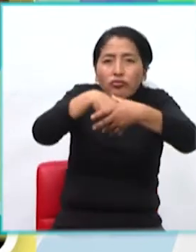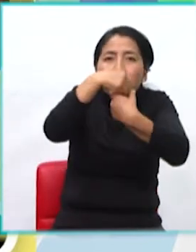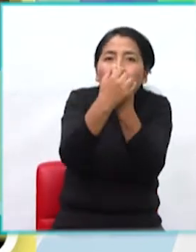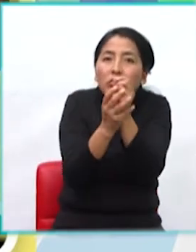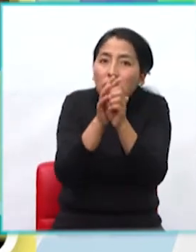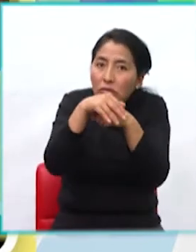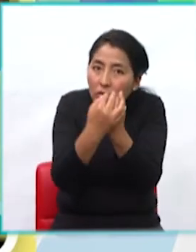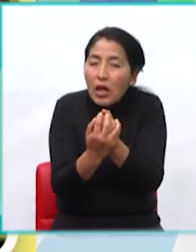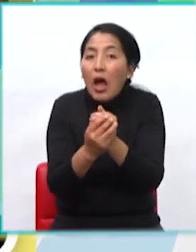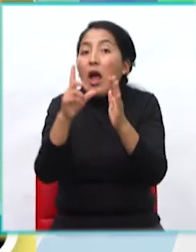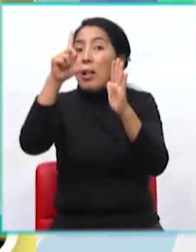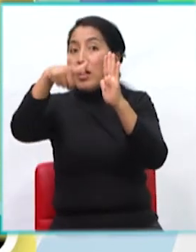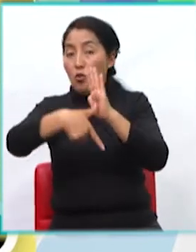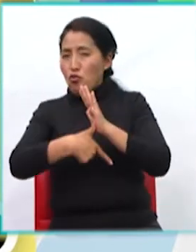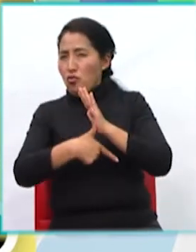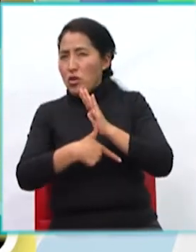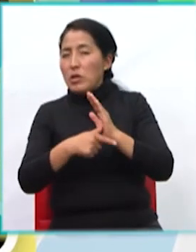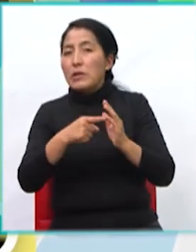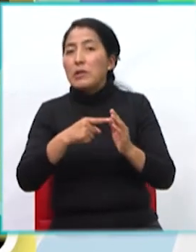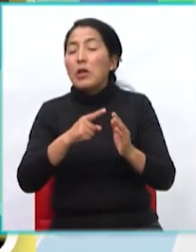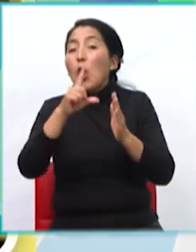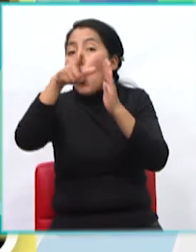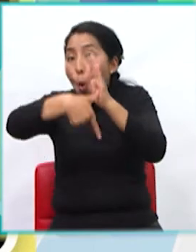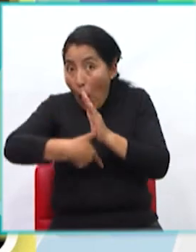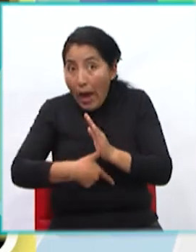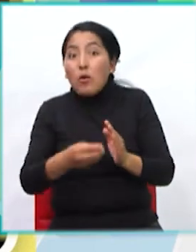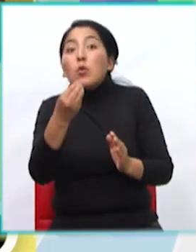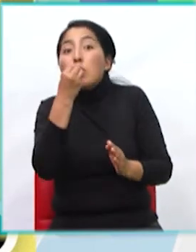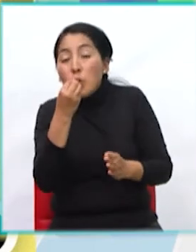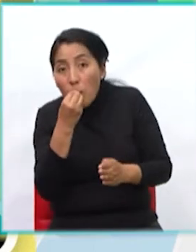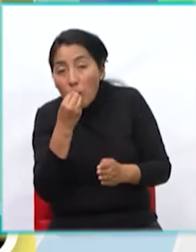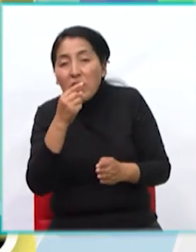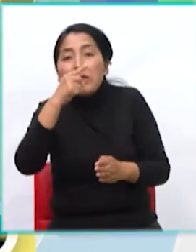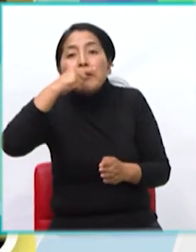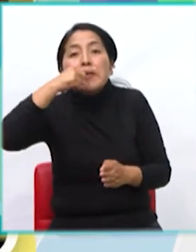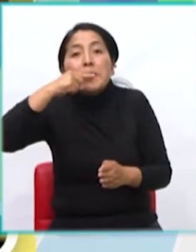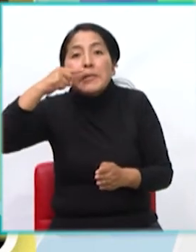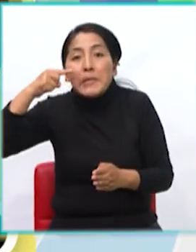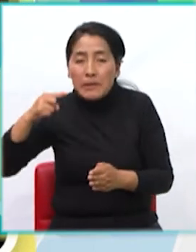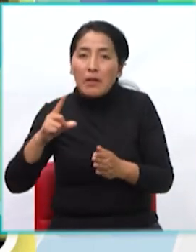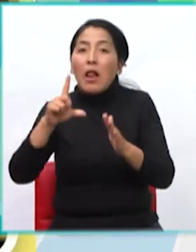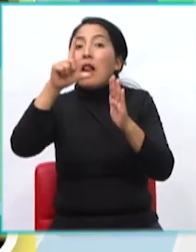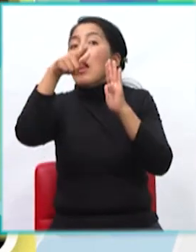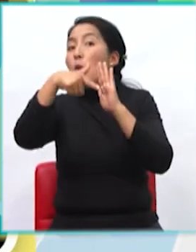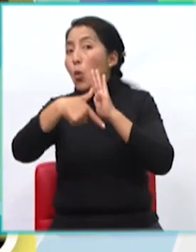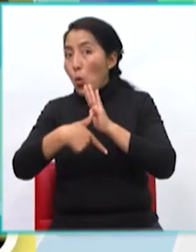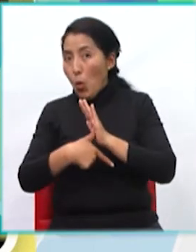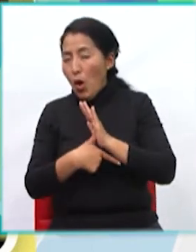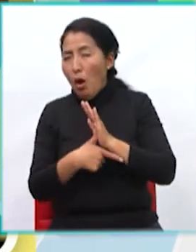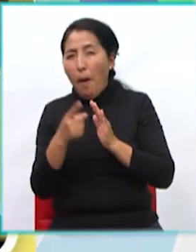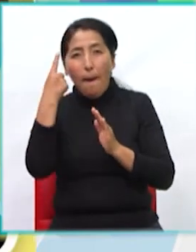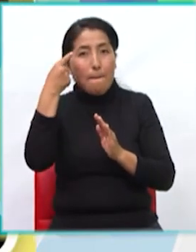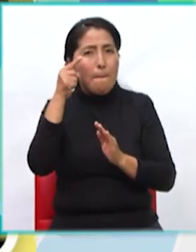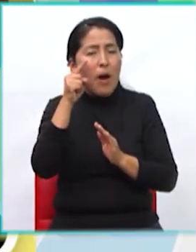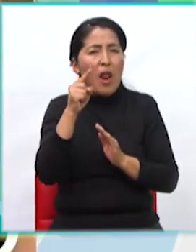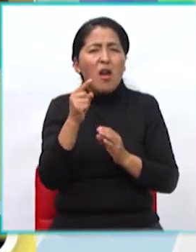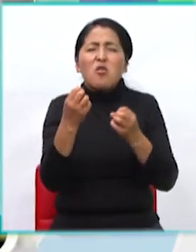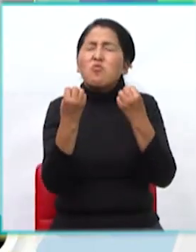cepillar los dientes luego de cada comida. Finalmente, para no deshidratarse, toma mucha agua.